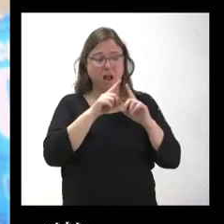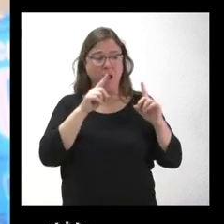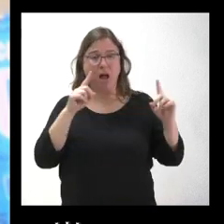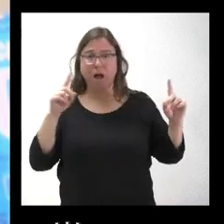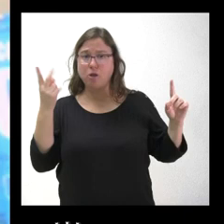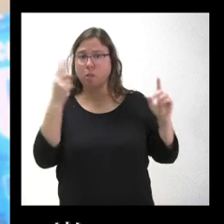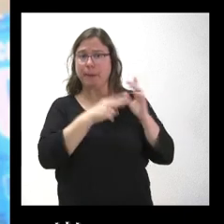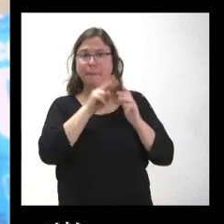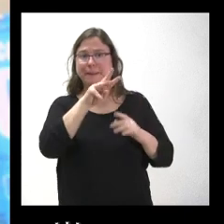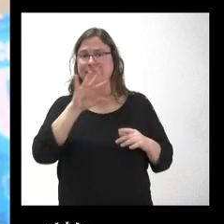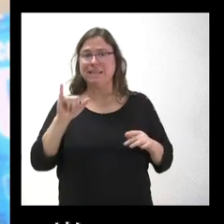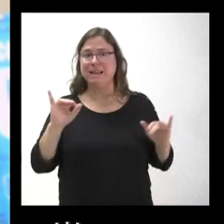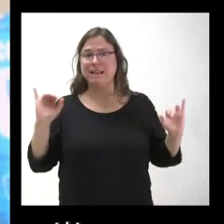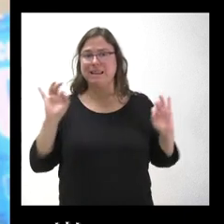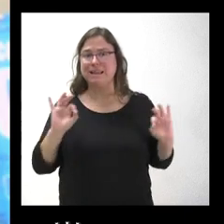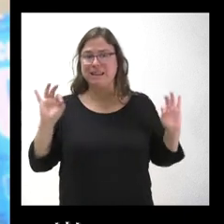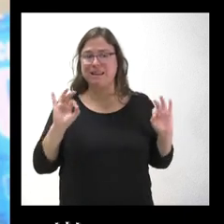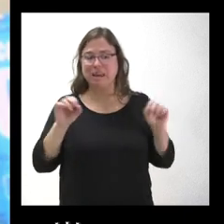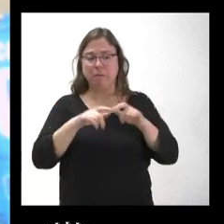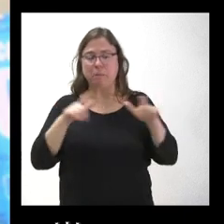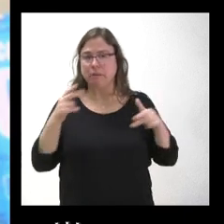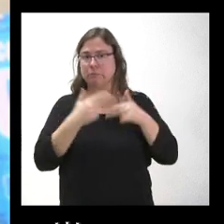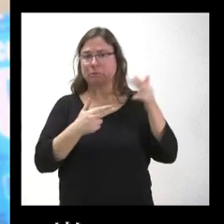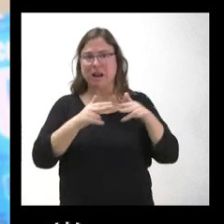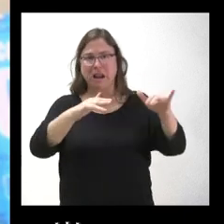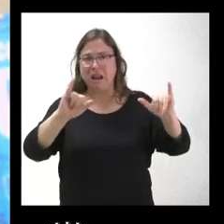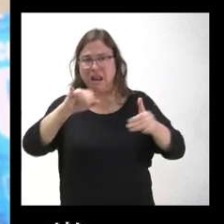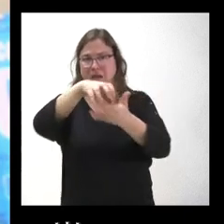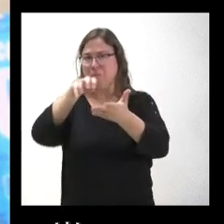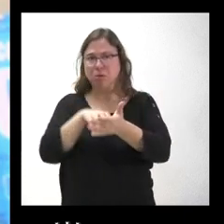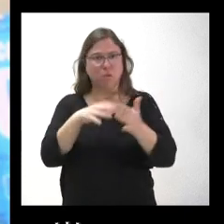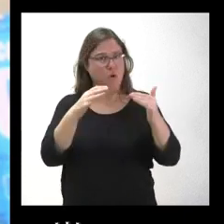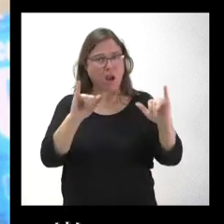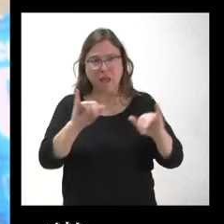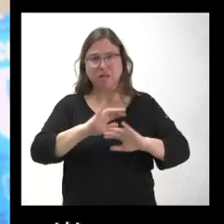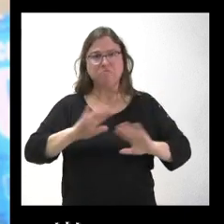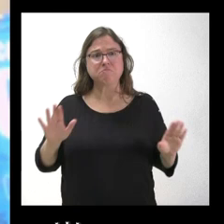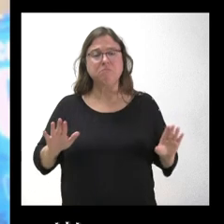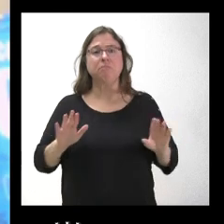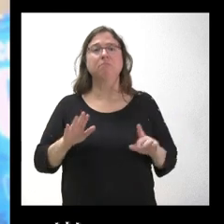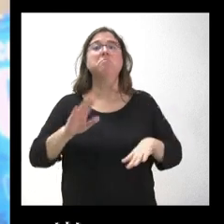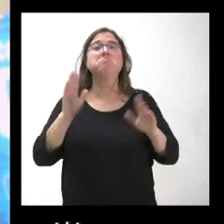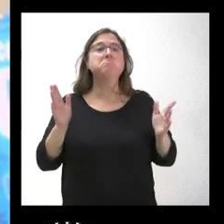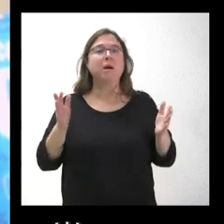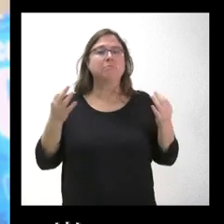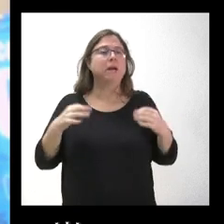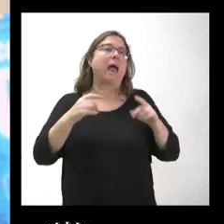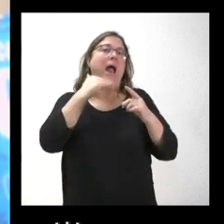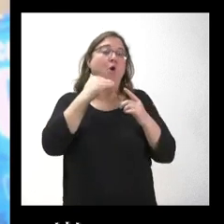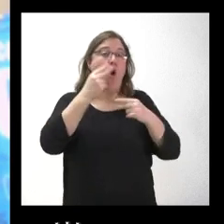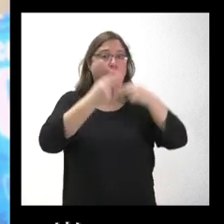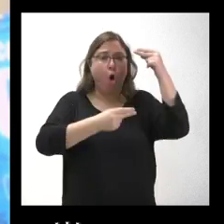2023 no ha habido ninguna obra de ampliación ni en el polígono industrial de Villadangos, ni cuestiones administrativas, pero ninguna obra todavía